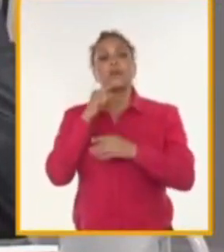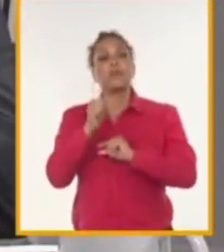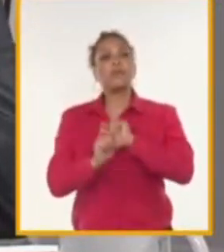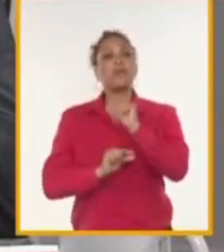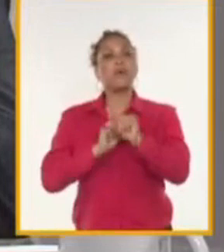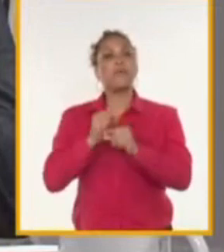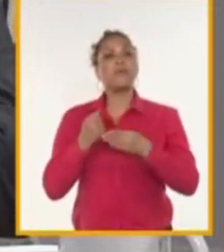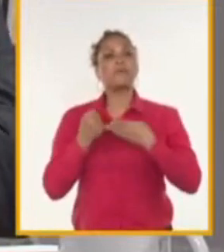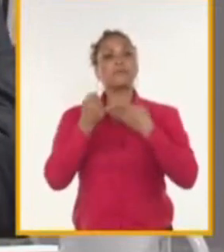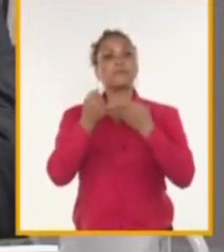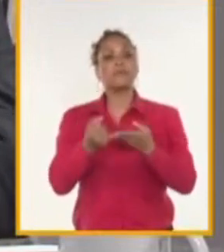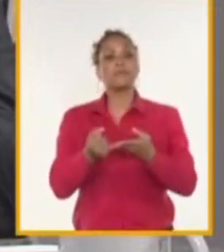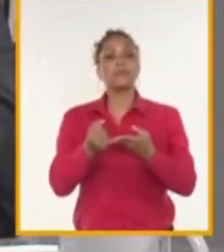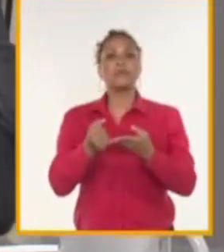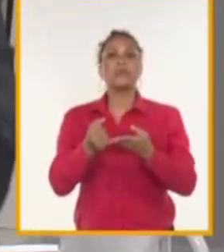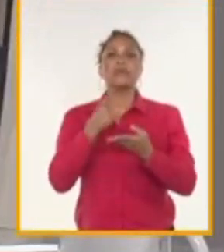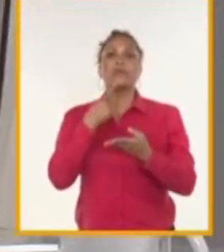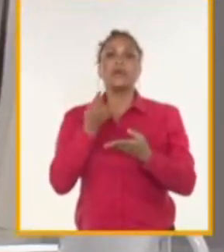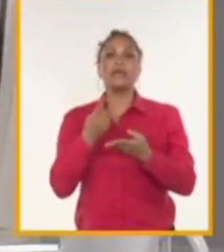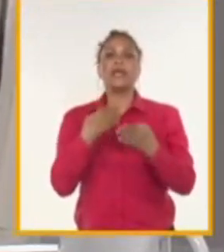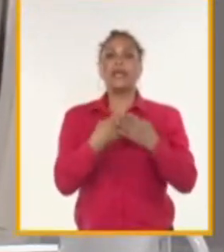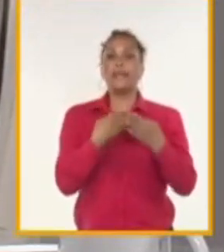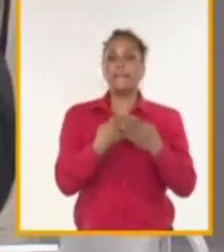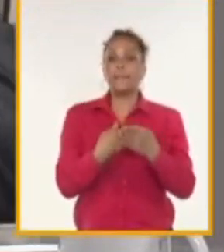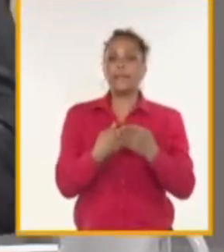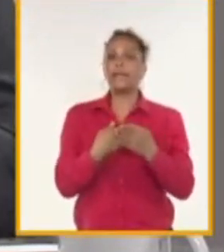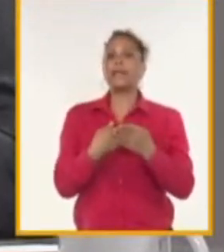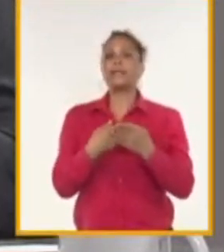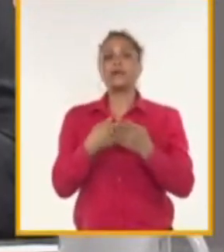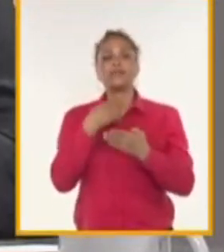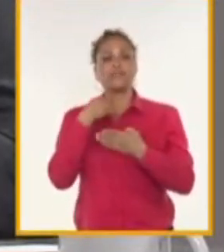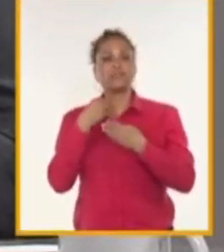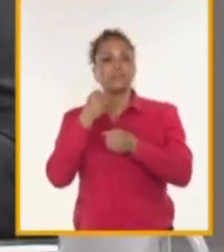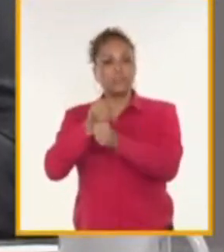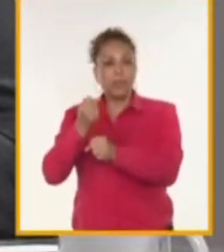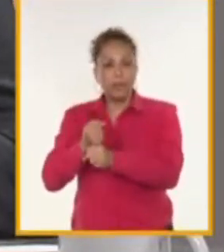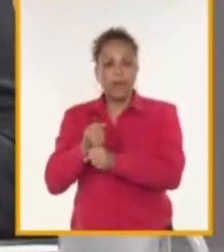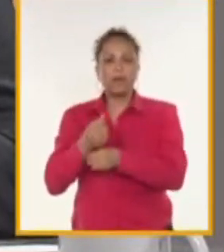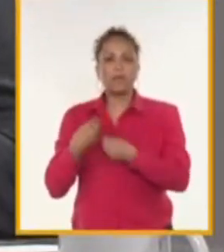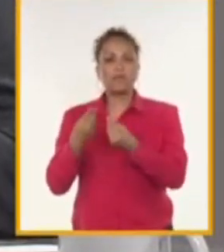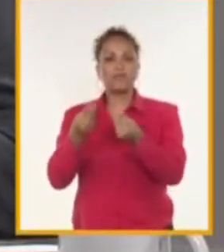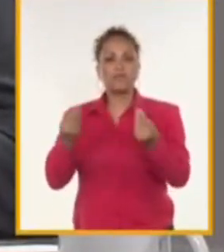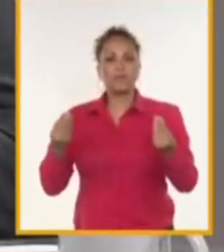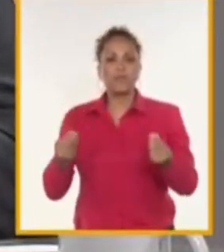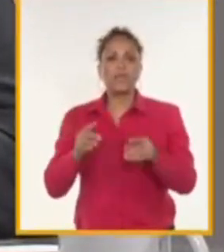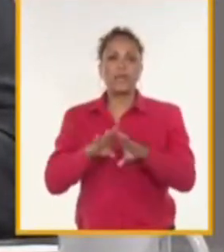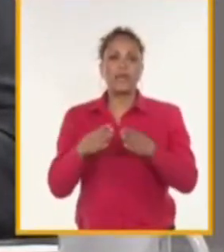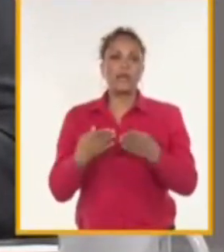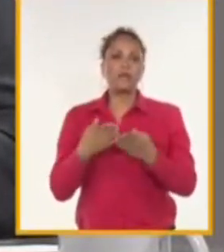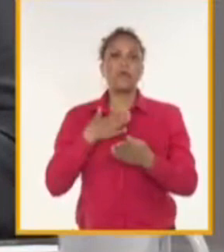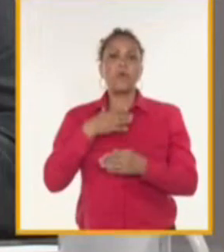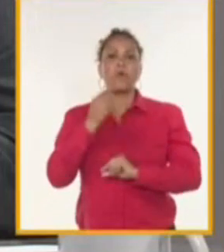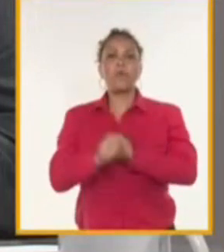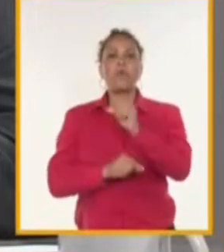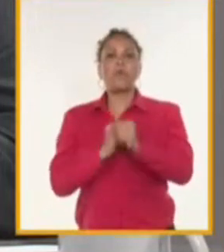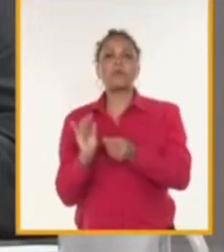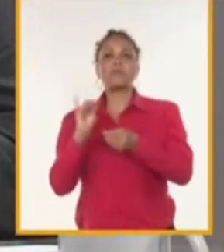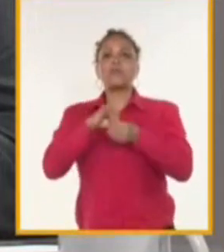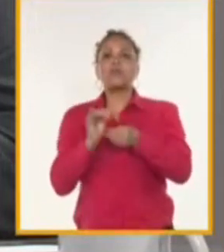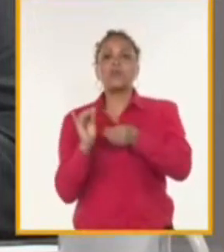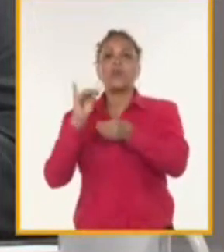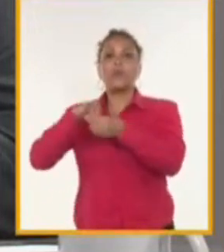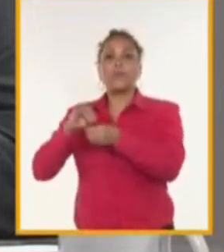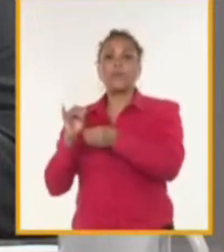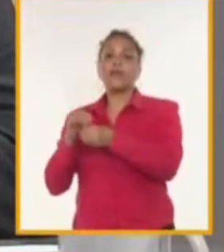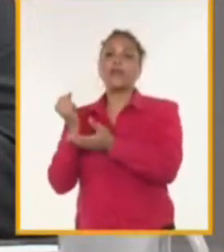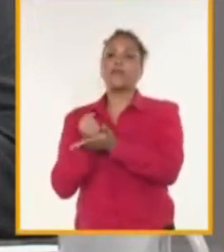acompañamiento desde las agencias empleadoras, la oficina, los propios inversionistas para su formación y su